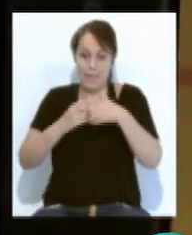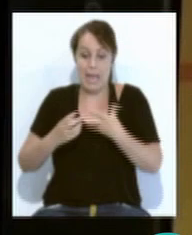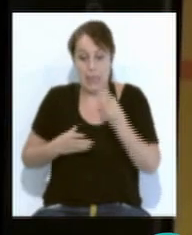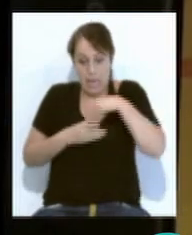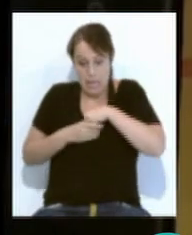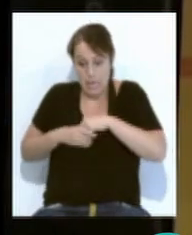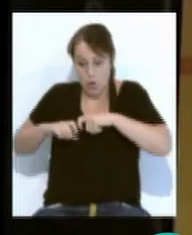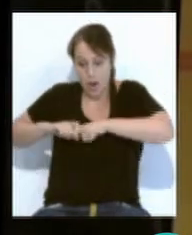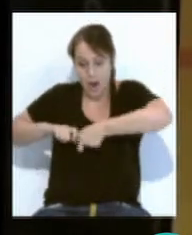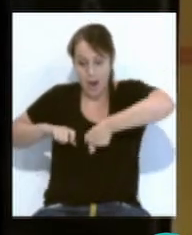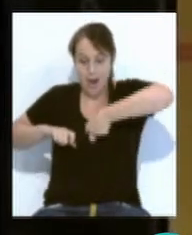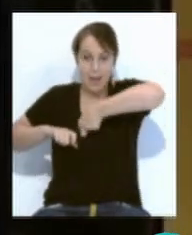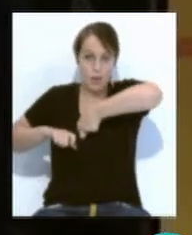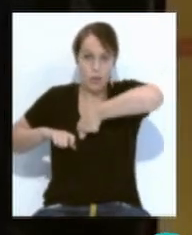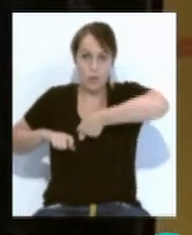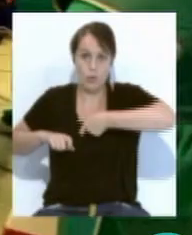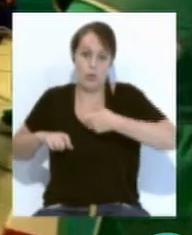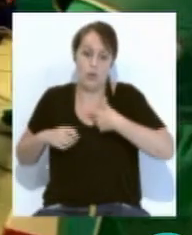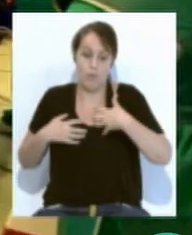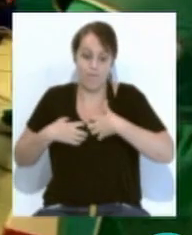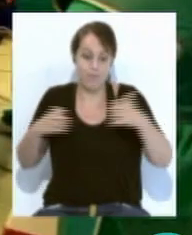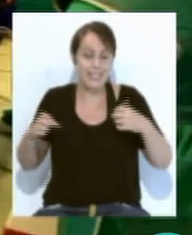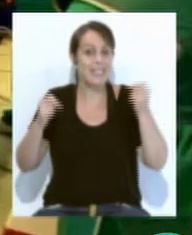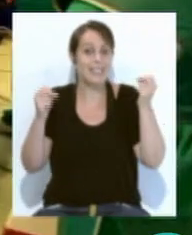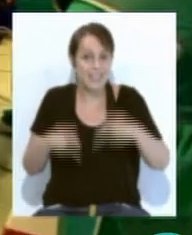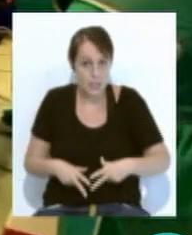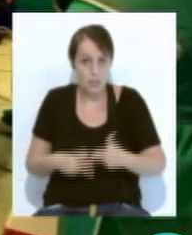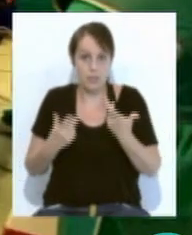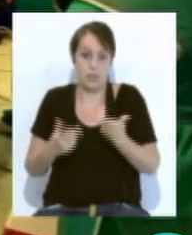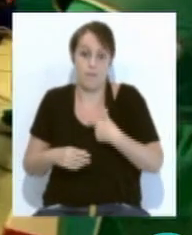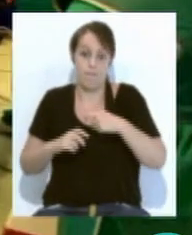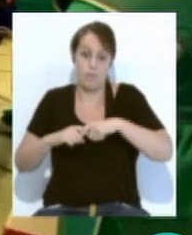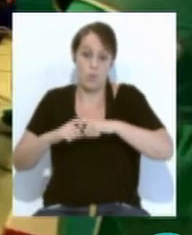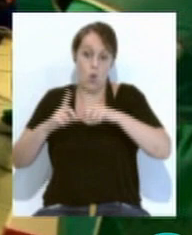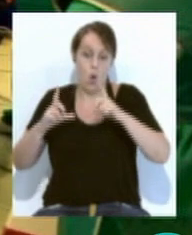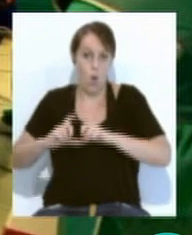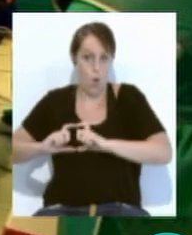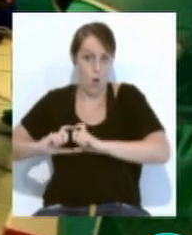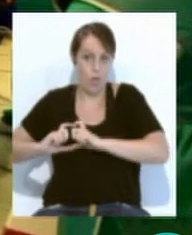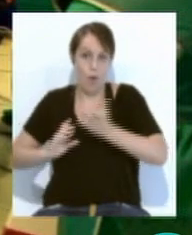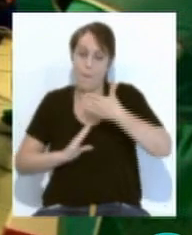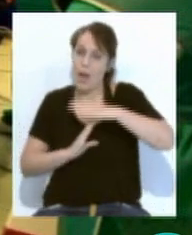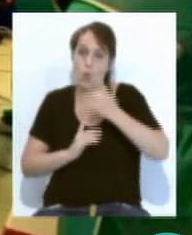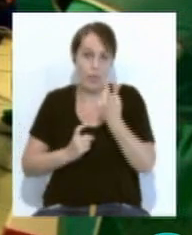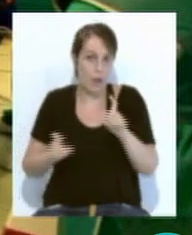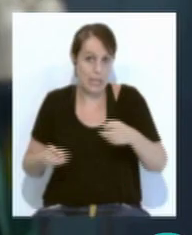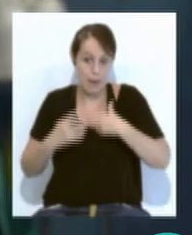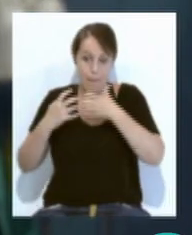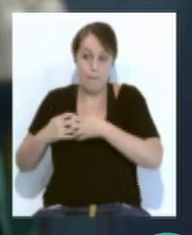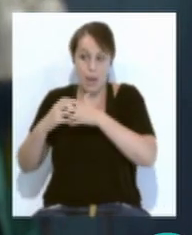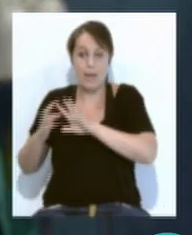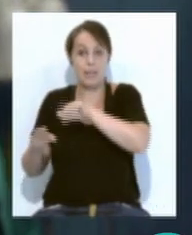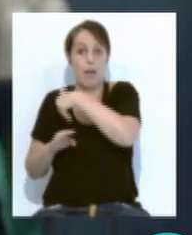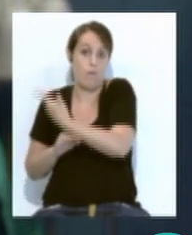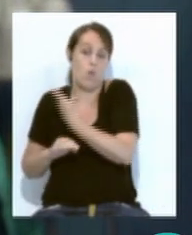interior del arco de la aorta sin la apertura de la caja torácica, sin parar el corazón del paciente y sin la utilización de la máquina para